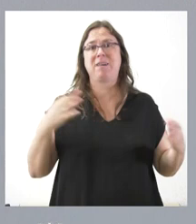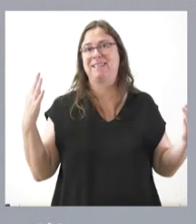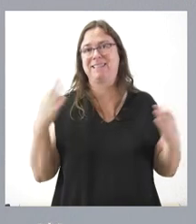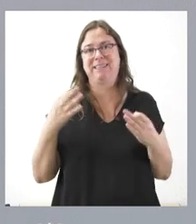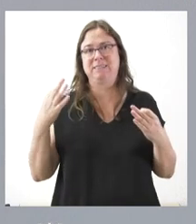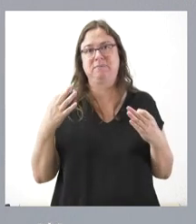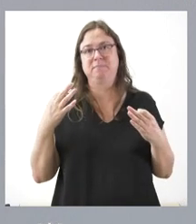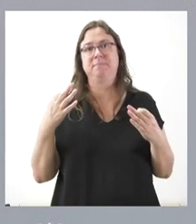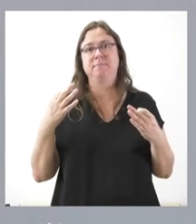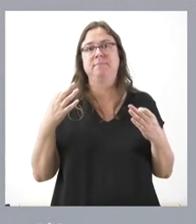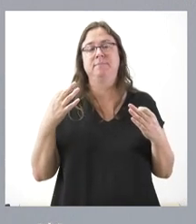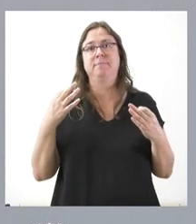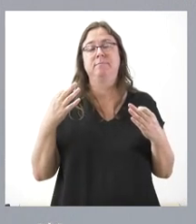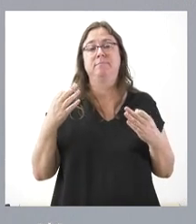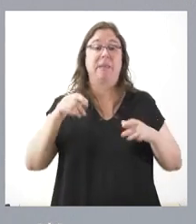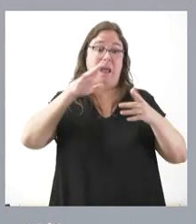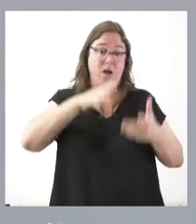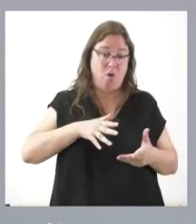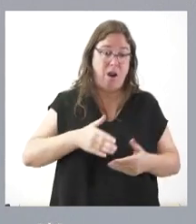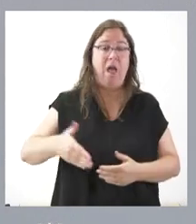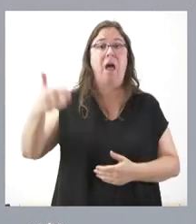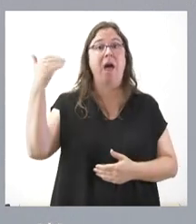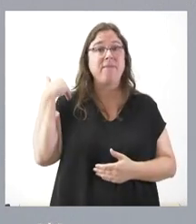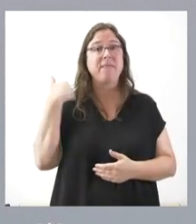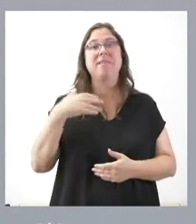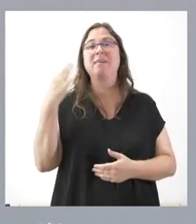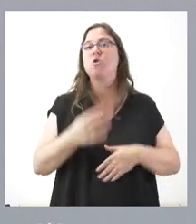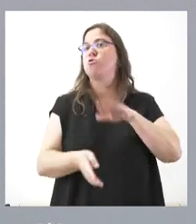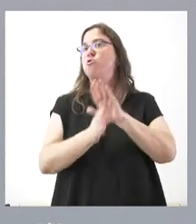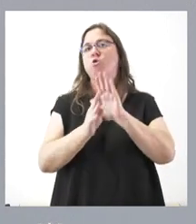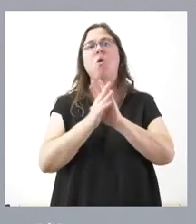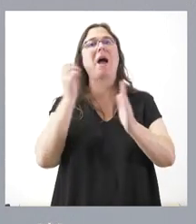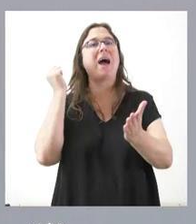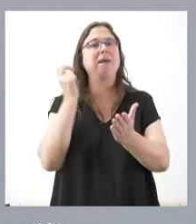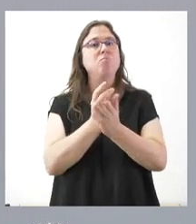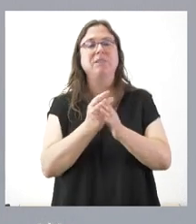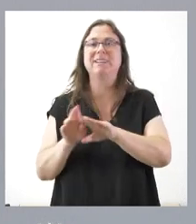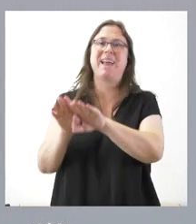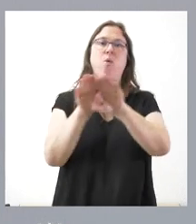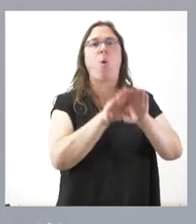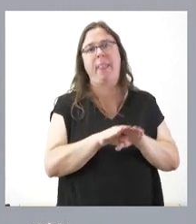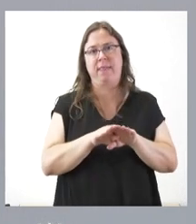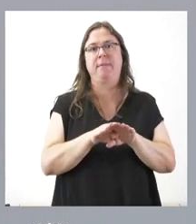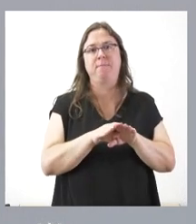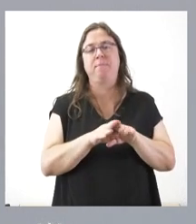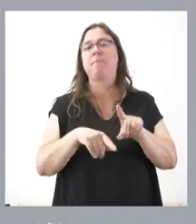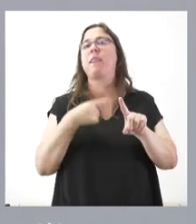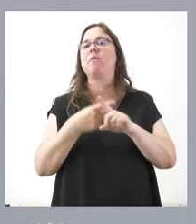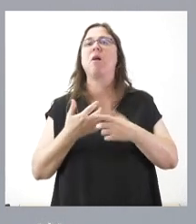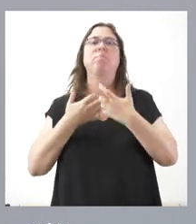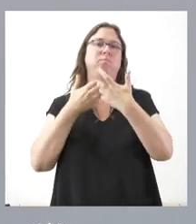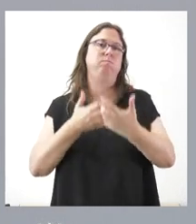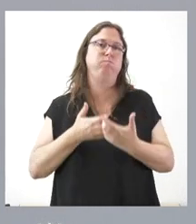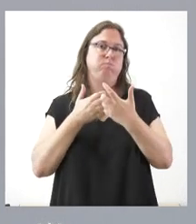ha sido y será seguir apostando por la igualdad y seguir luchando